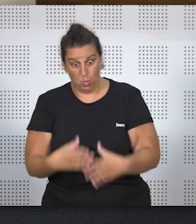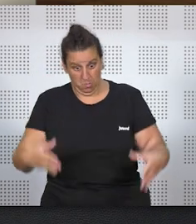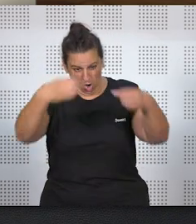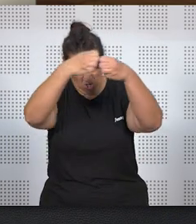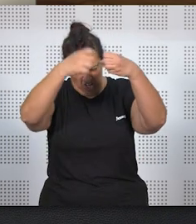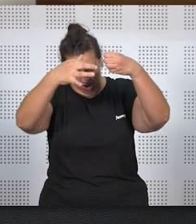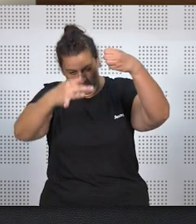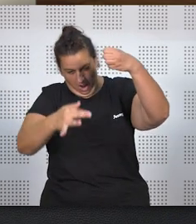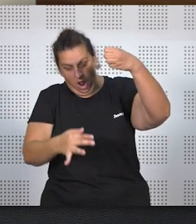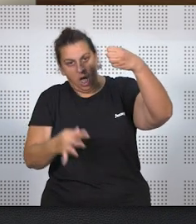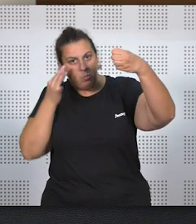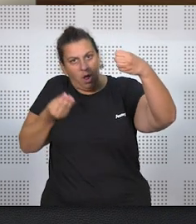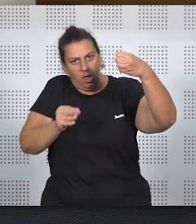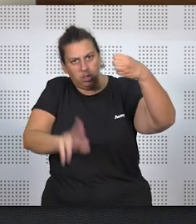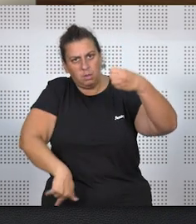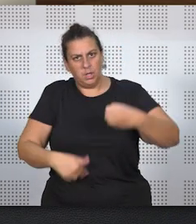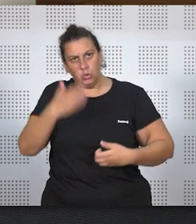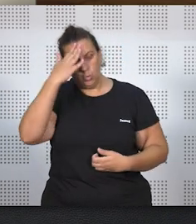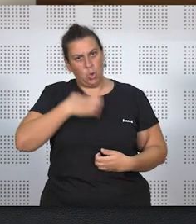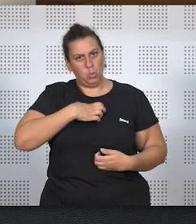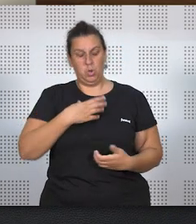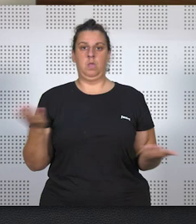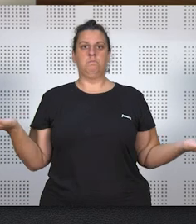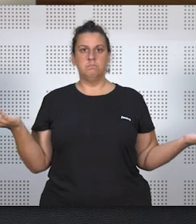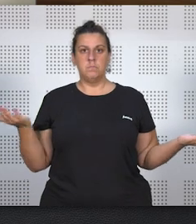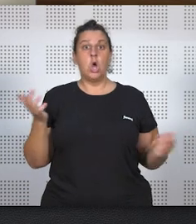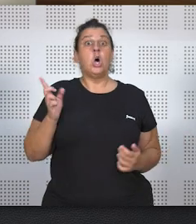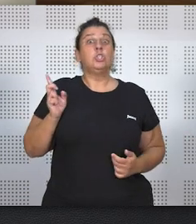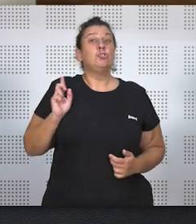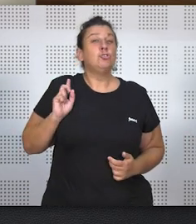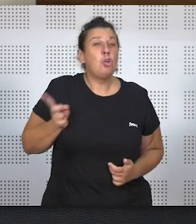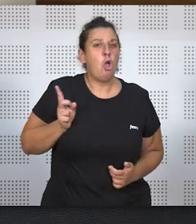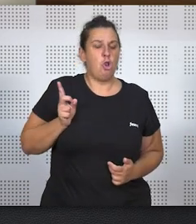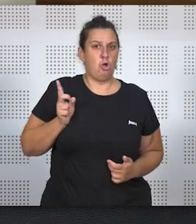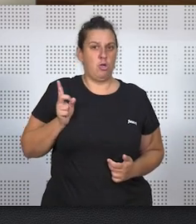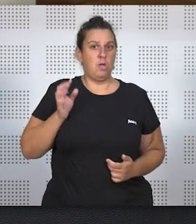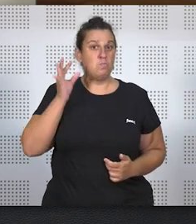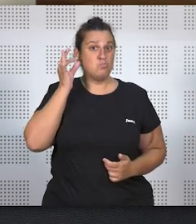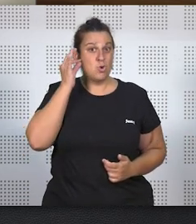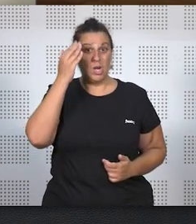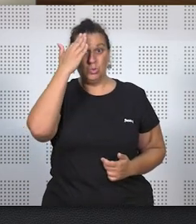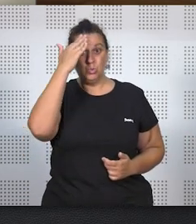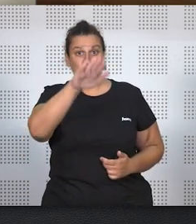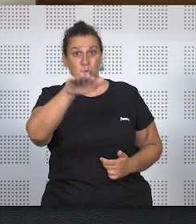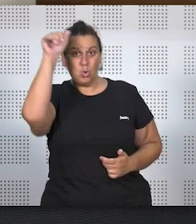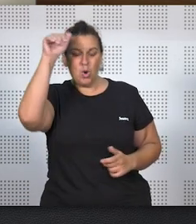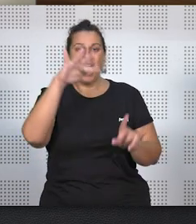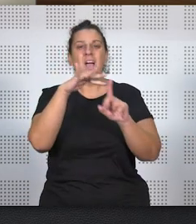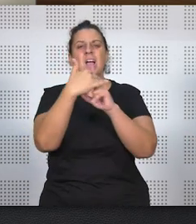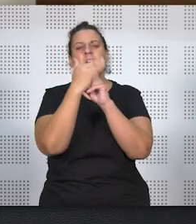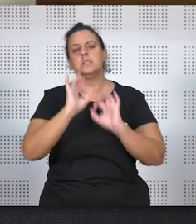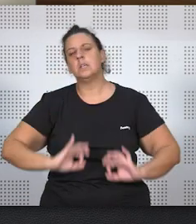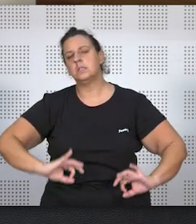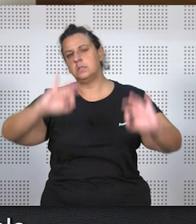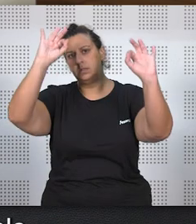estaba en ese saco de personas que no podían ser tutoras. Solo se le podía llamar a una mujer para ser tutora en casos